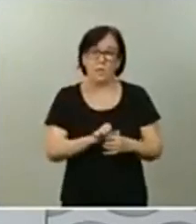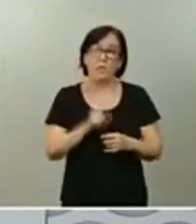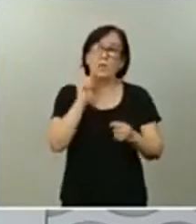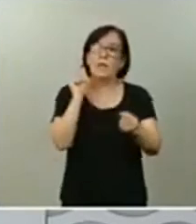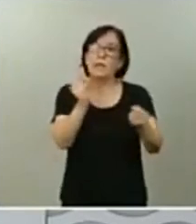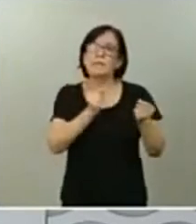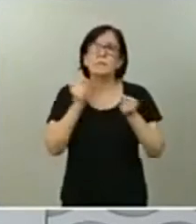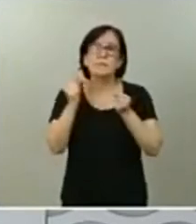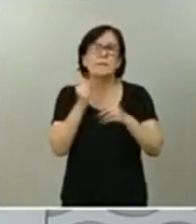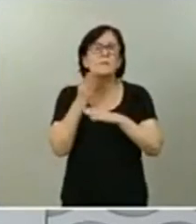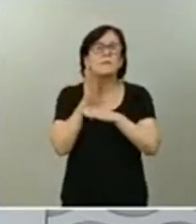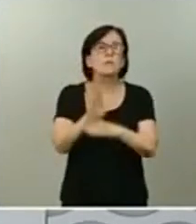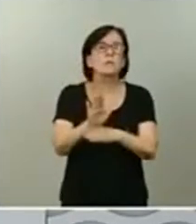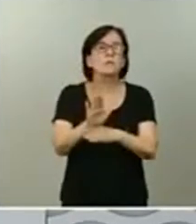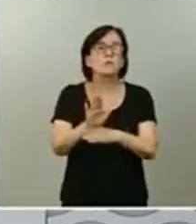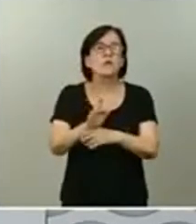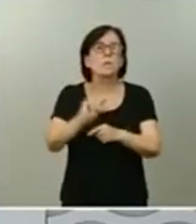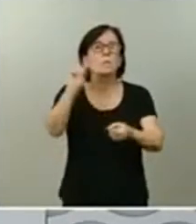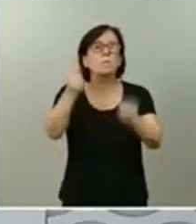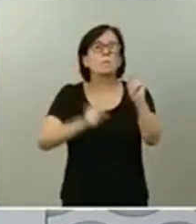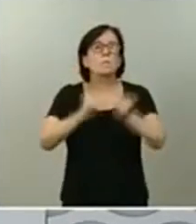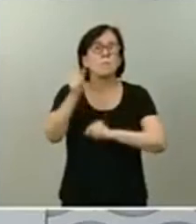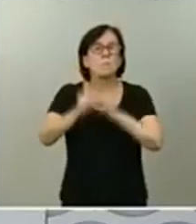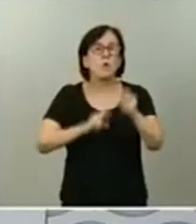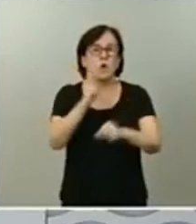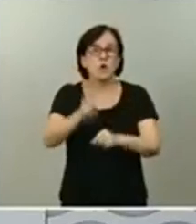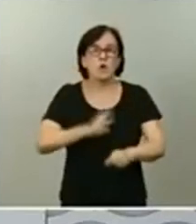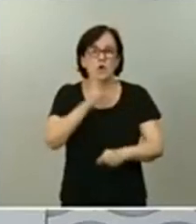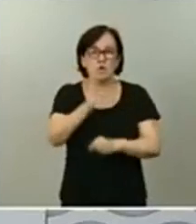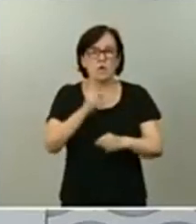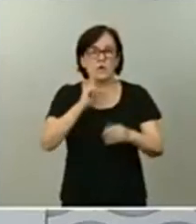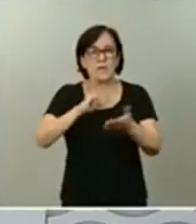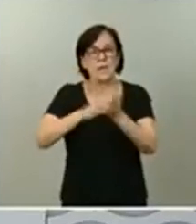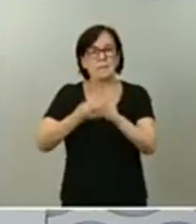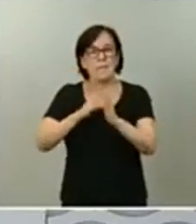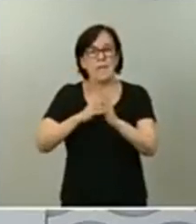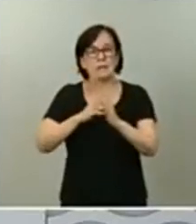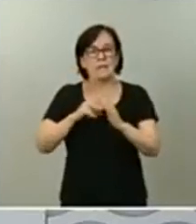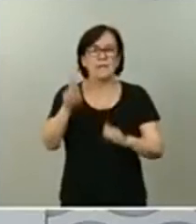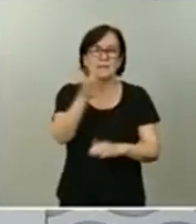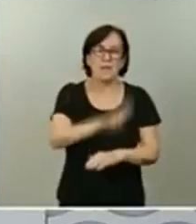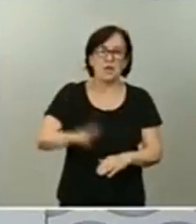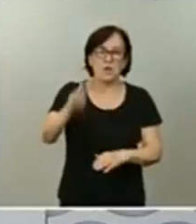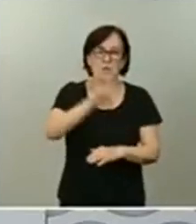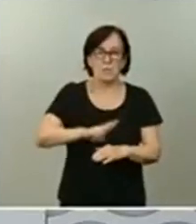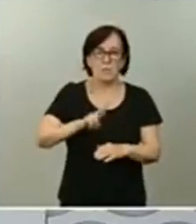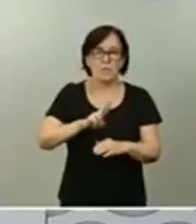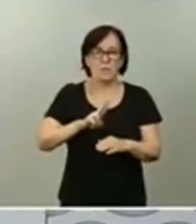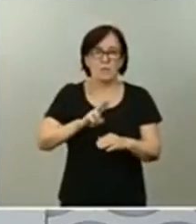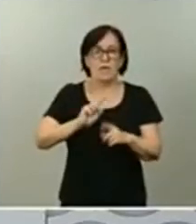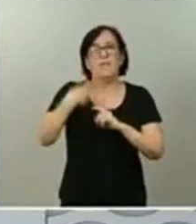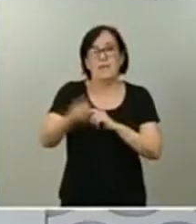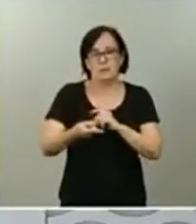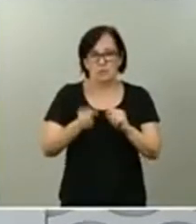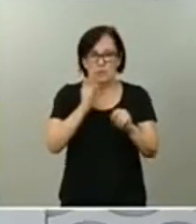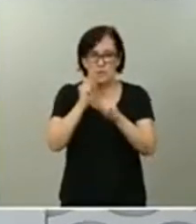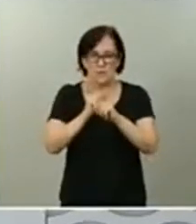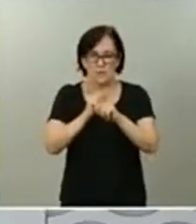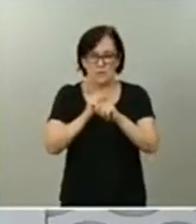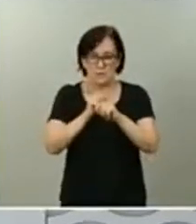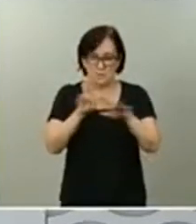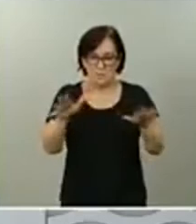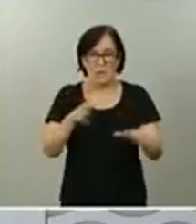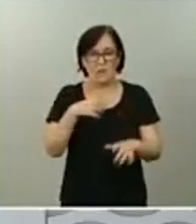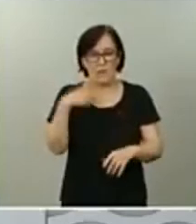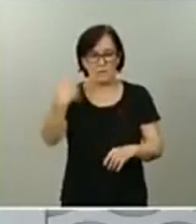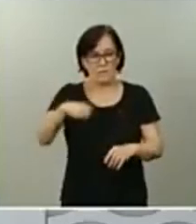propuesta del presupuesto plurianual y el plan de recuperación tras la pandemia. El presidente del Gobierno, están viendo